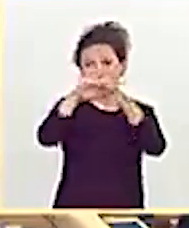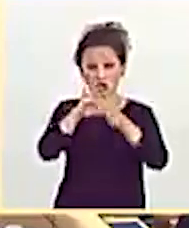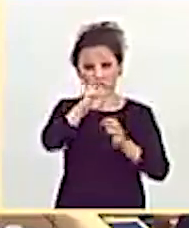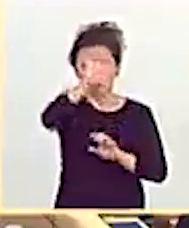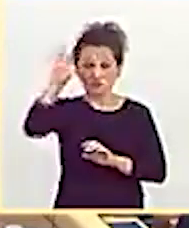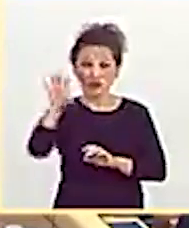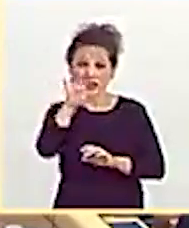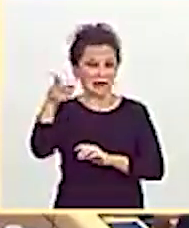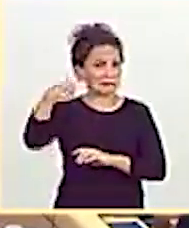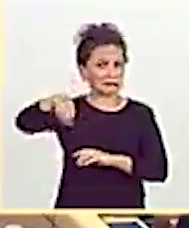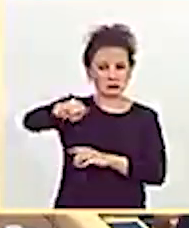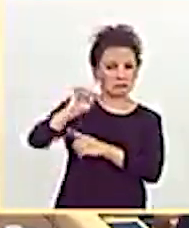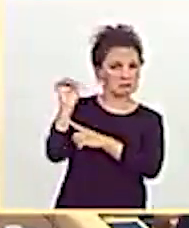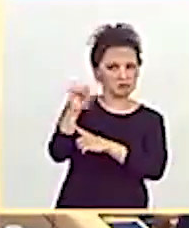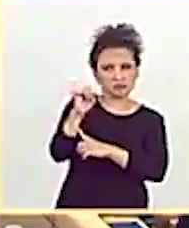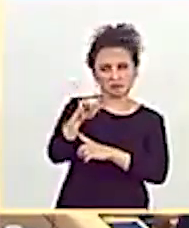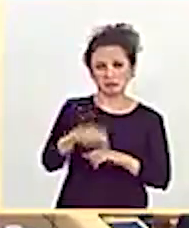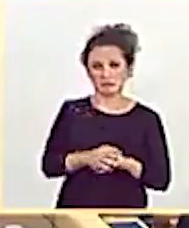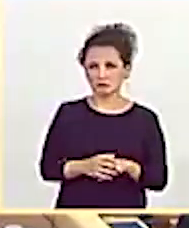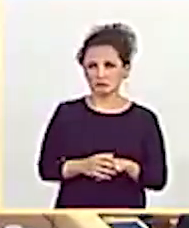Gracias, vicepresidente, señor Aguilar.